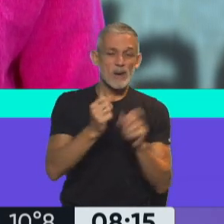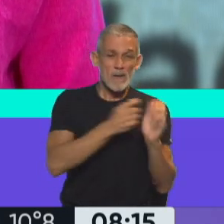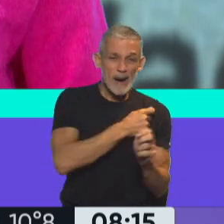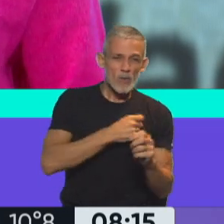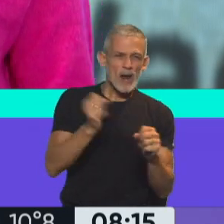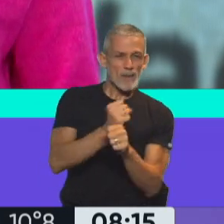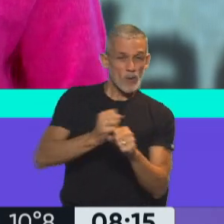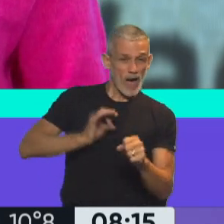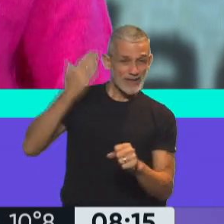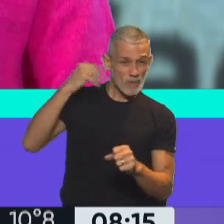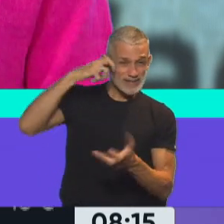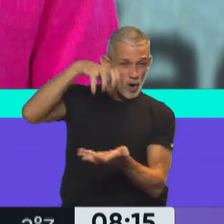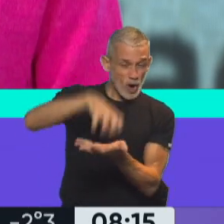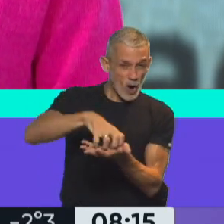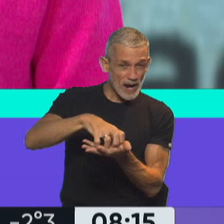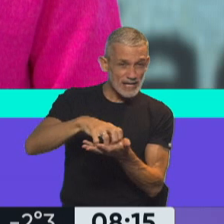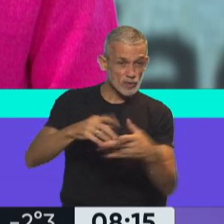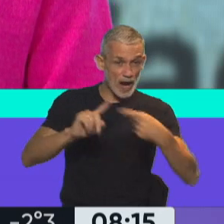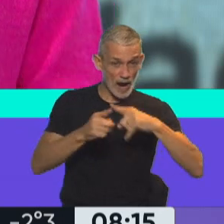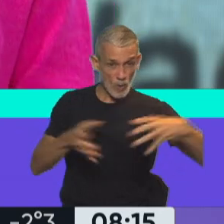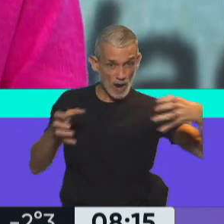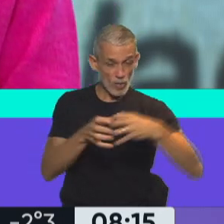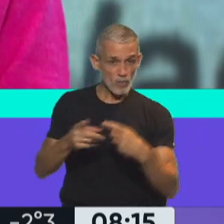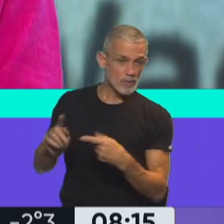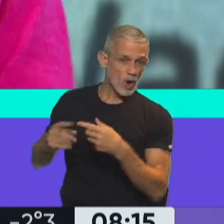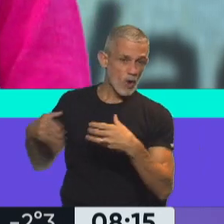Congreso el año pasado con este acuerdo entre el oficialismo y la oposición?